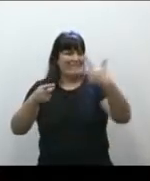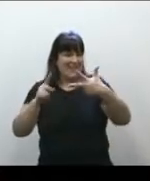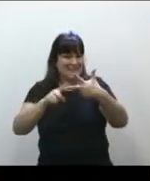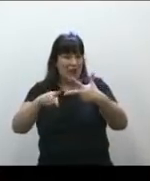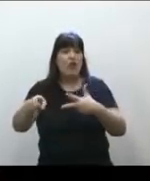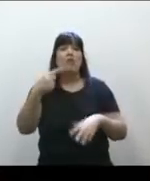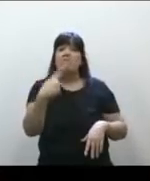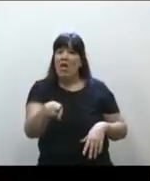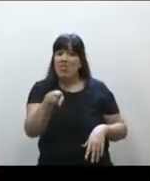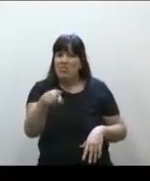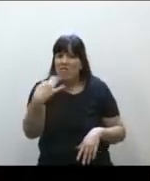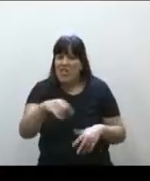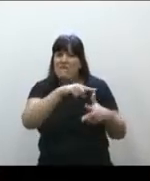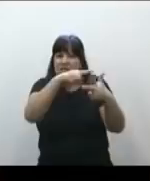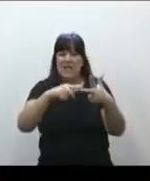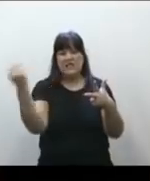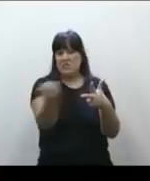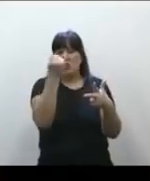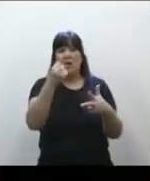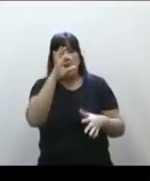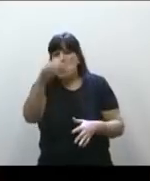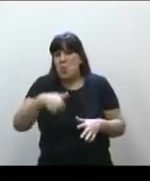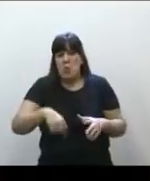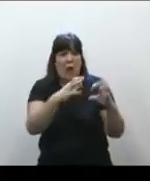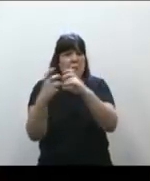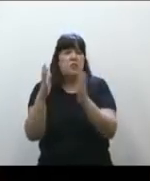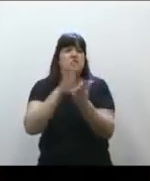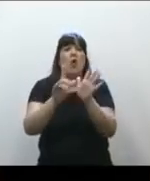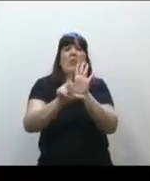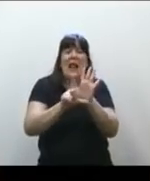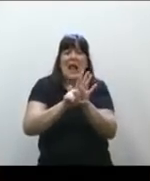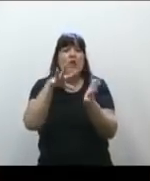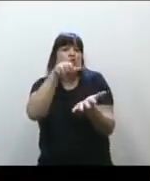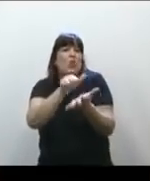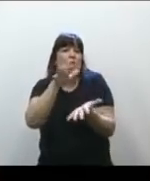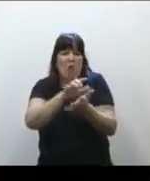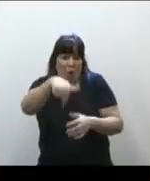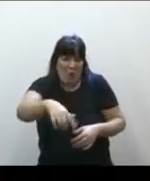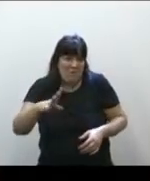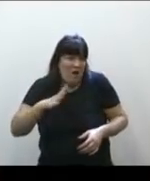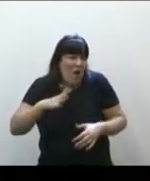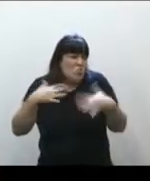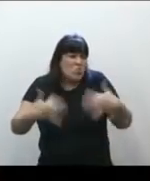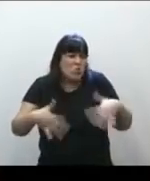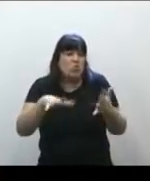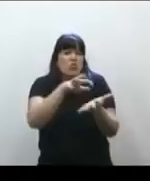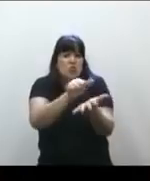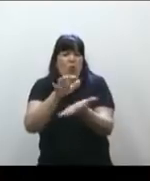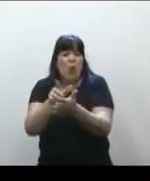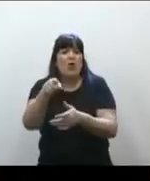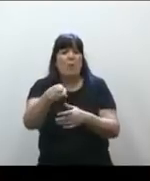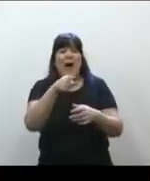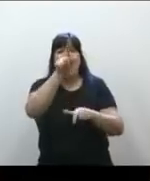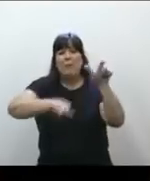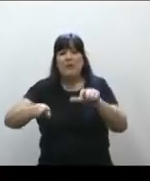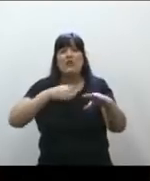Congreso nunca debatió una ley que garantice siquiera los turnos que hoy hay pendientes, tantos turnos para el acceso a la salud